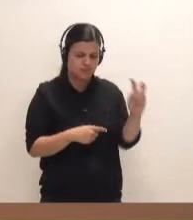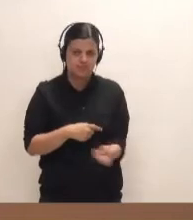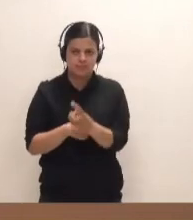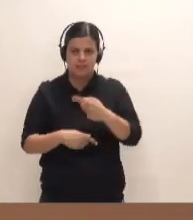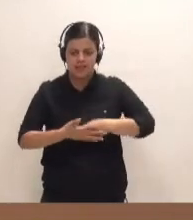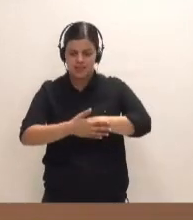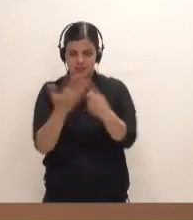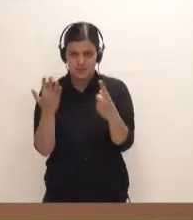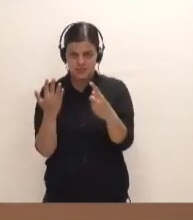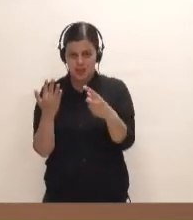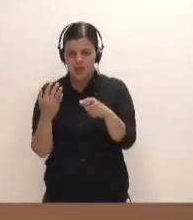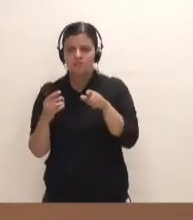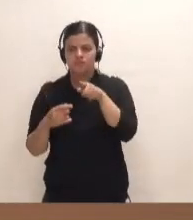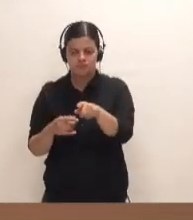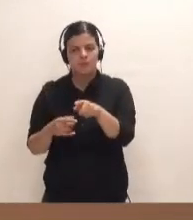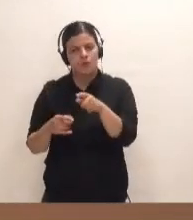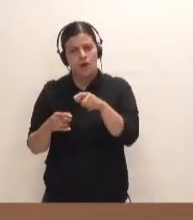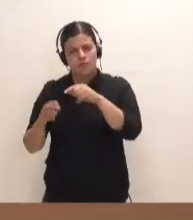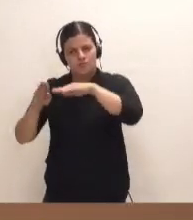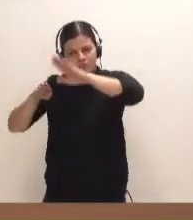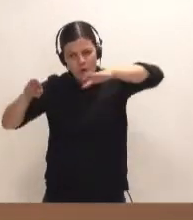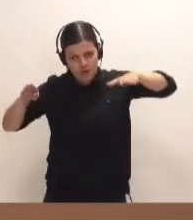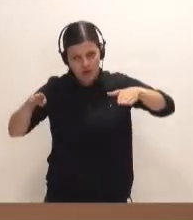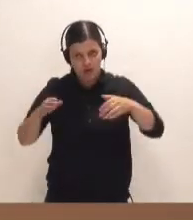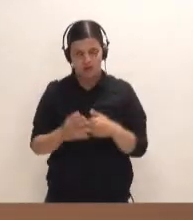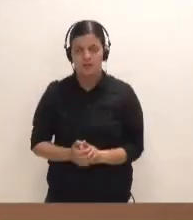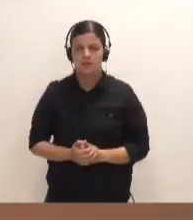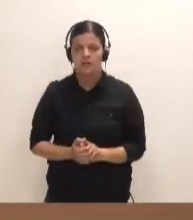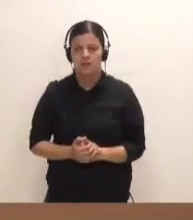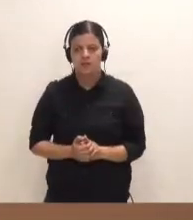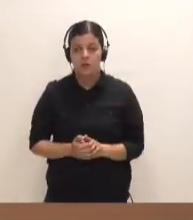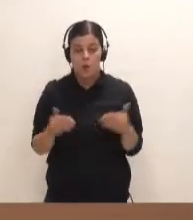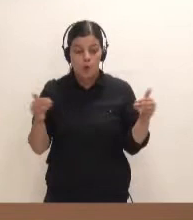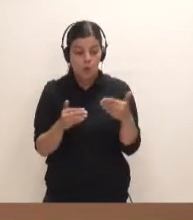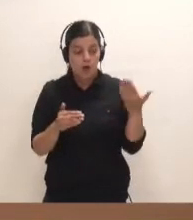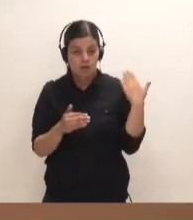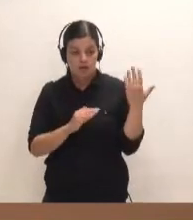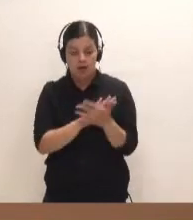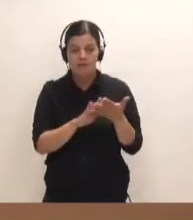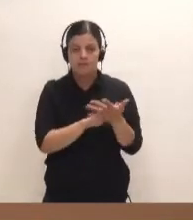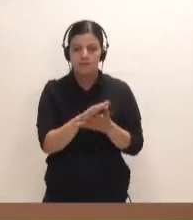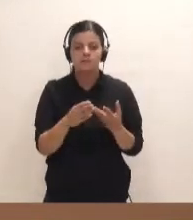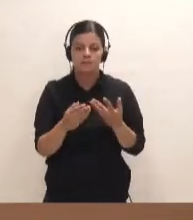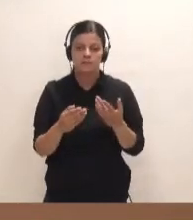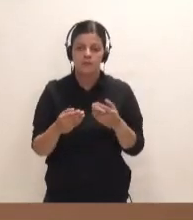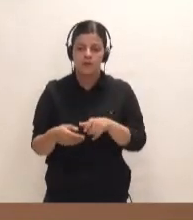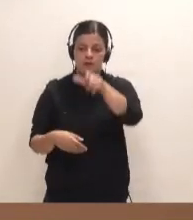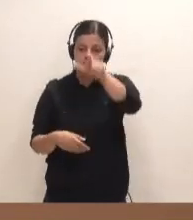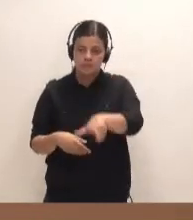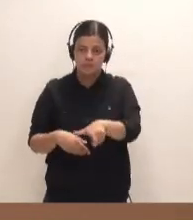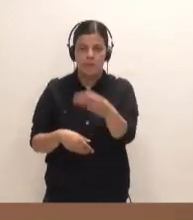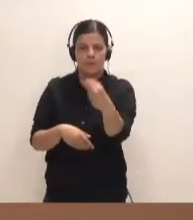16 efectivos de las brigadas forestales. El jueves hablaba con el presidente del